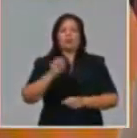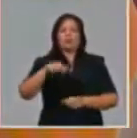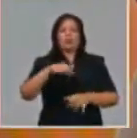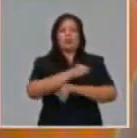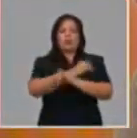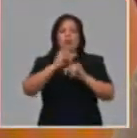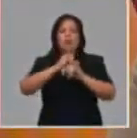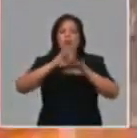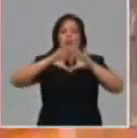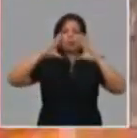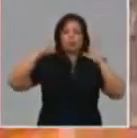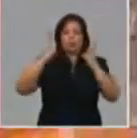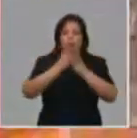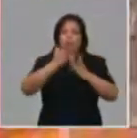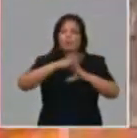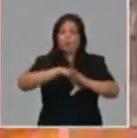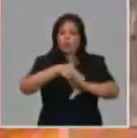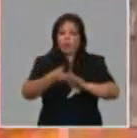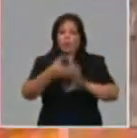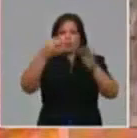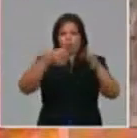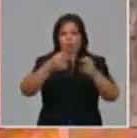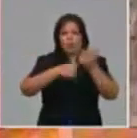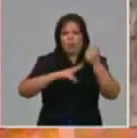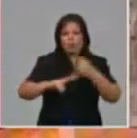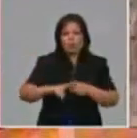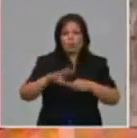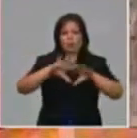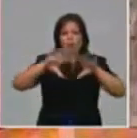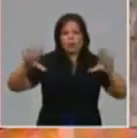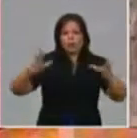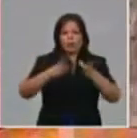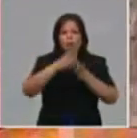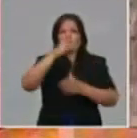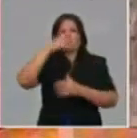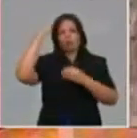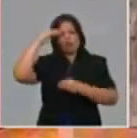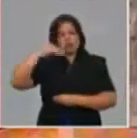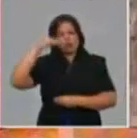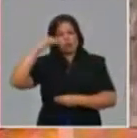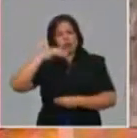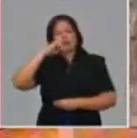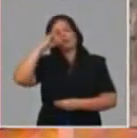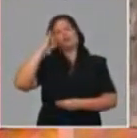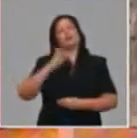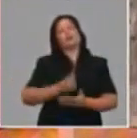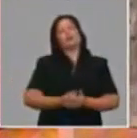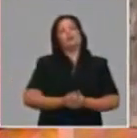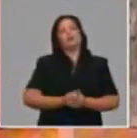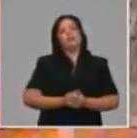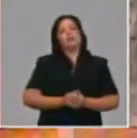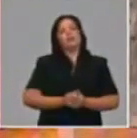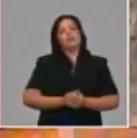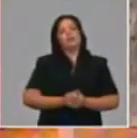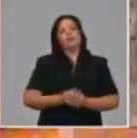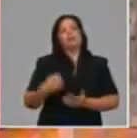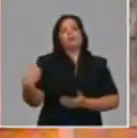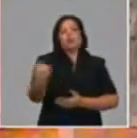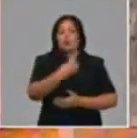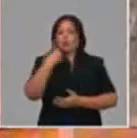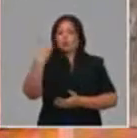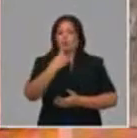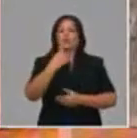Va a dar información a nivel territorial y el propósito nuestro es, incluso, donde podamos, donde los